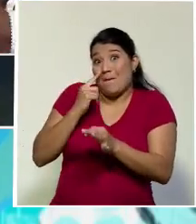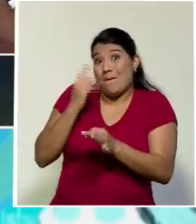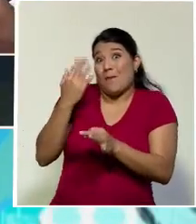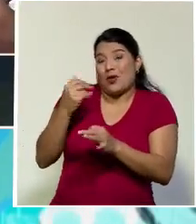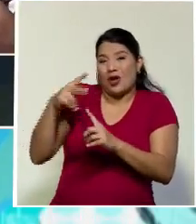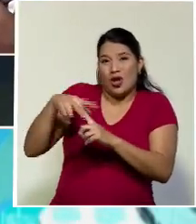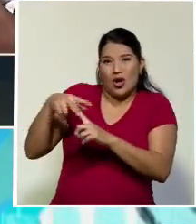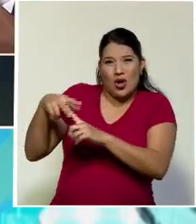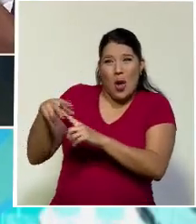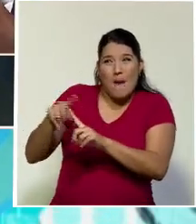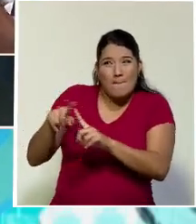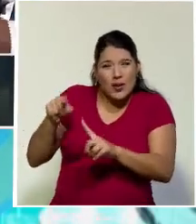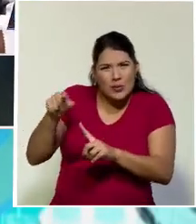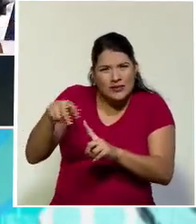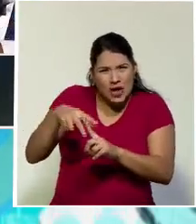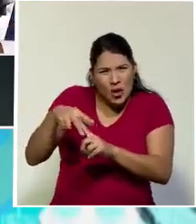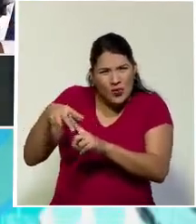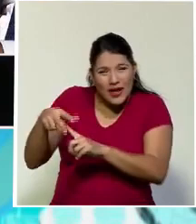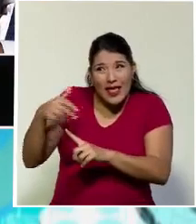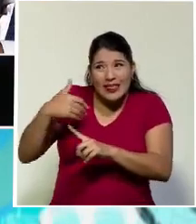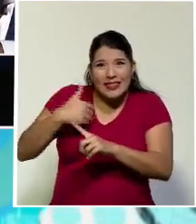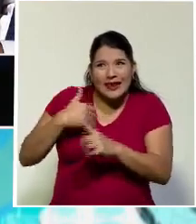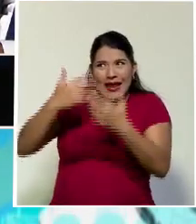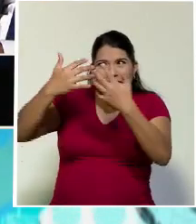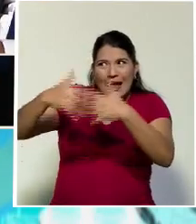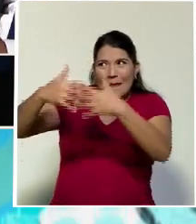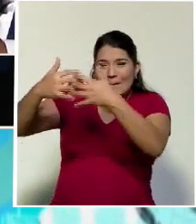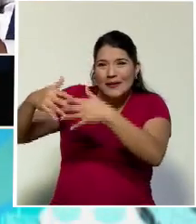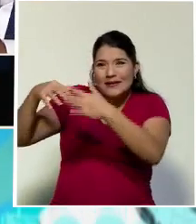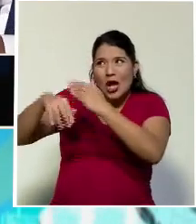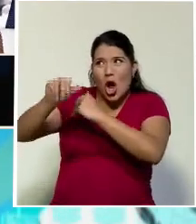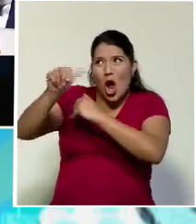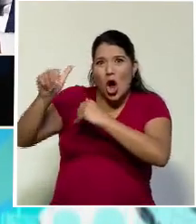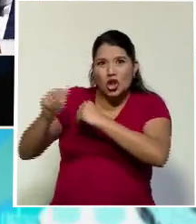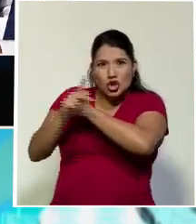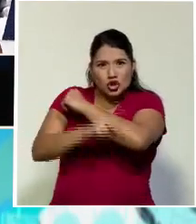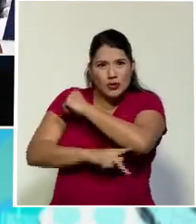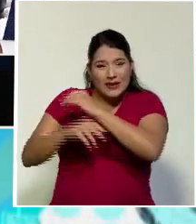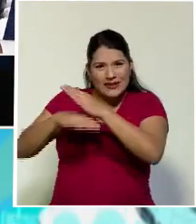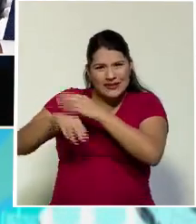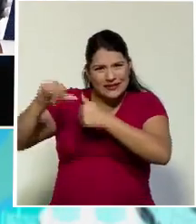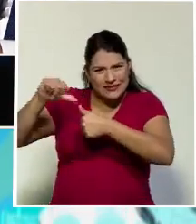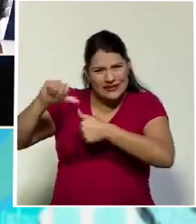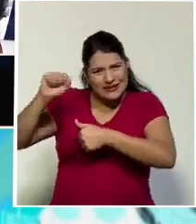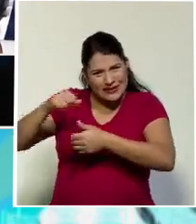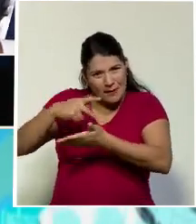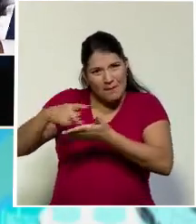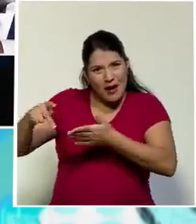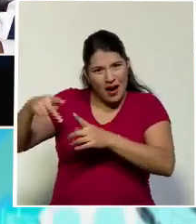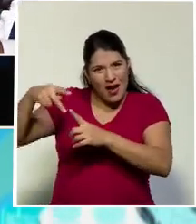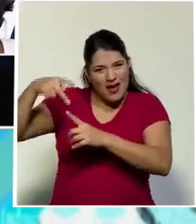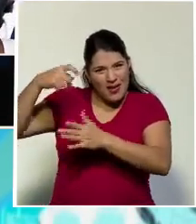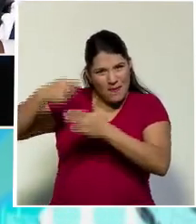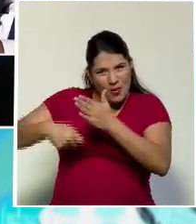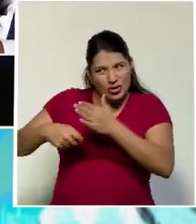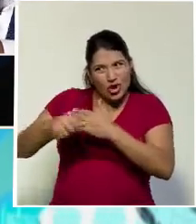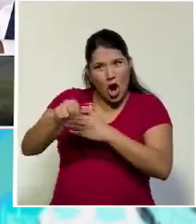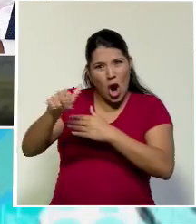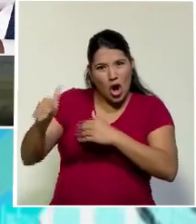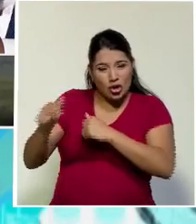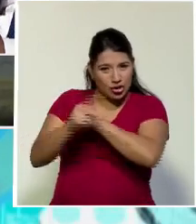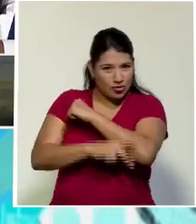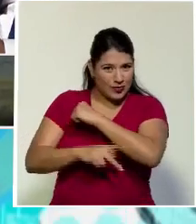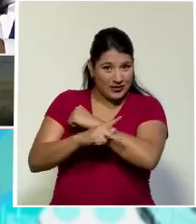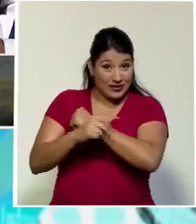curioso porque esa cooperativa tiene operaciones en el resto de países de Centroamérica y tiene que pagar impuestos en el resto de países de Centroamérica. Bueno, pero además de eso